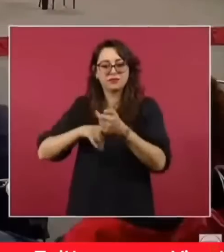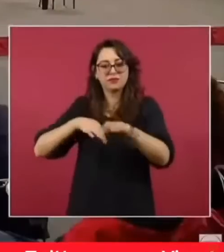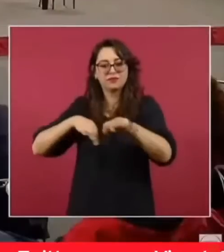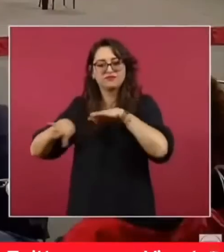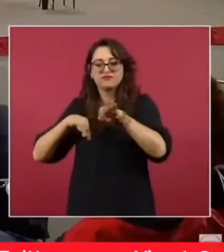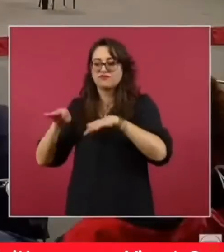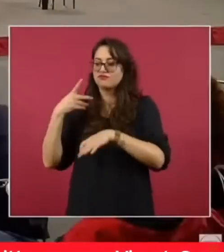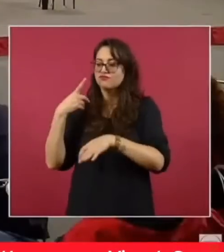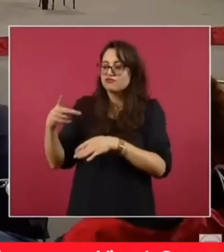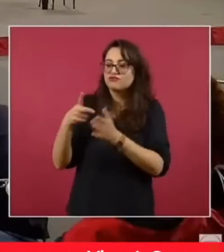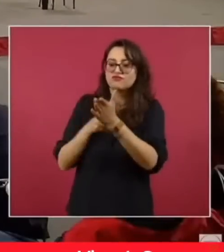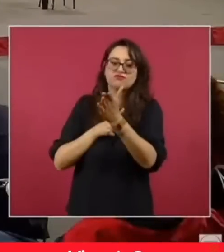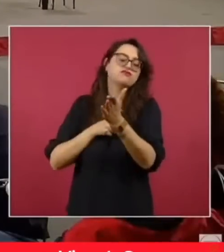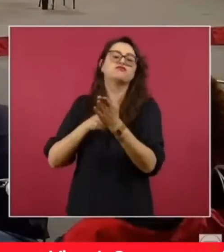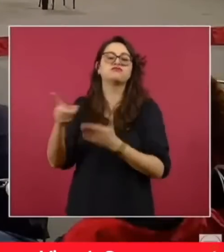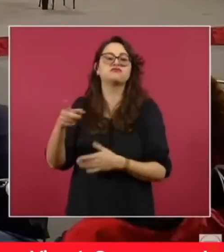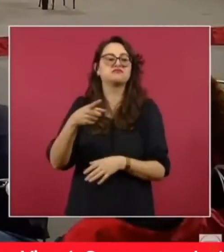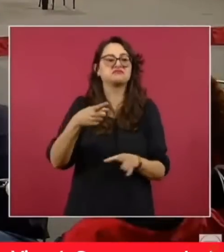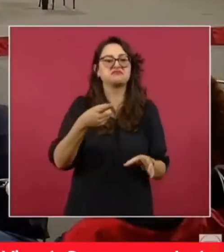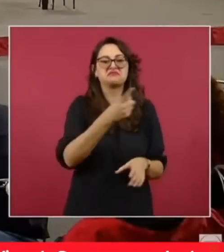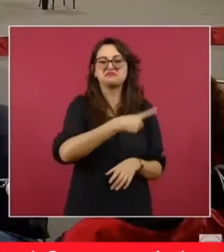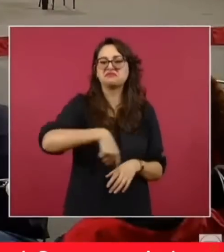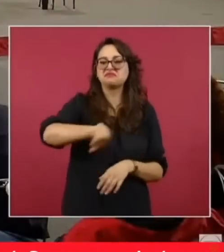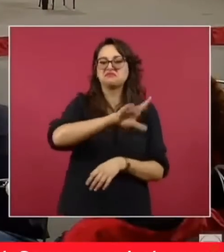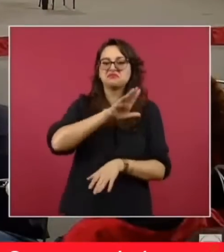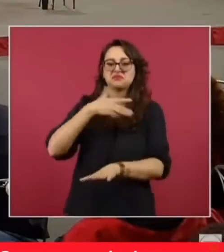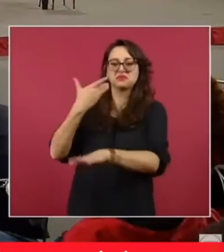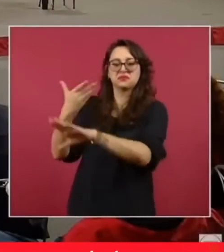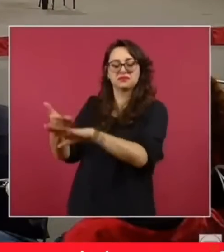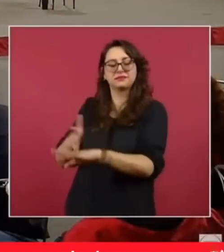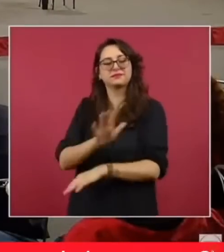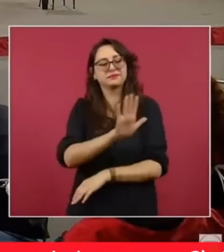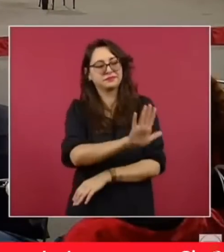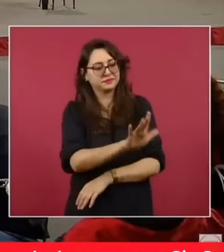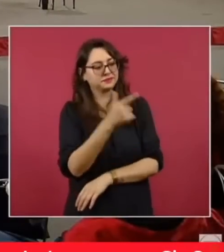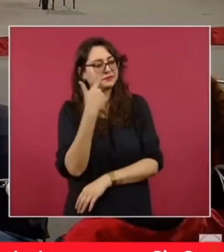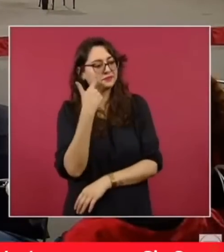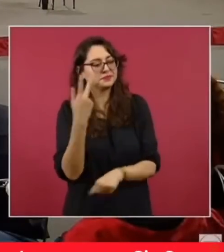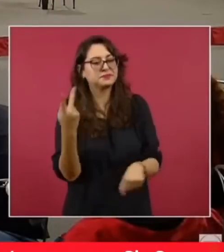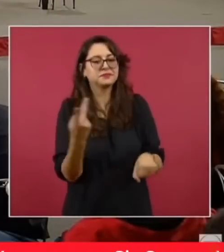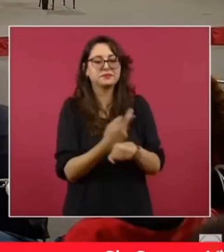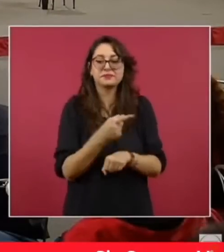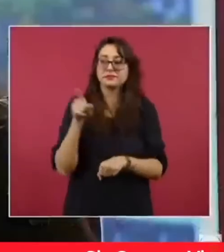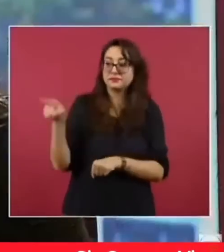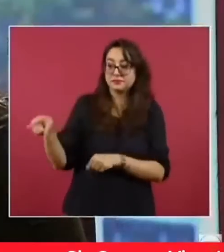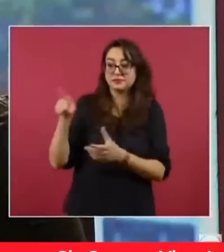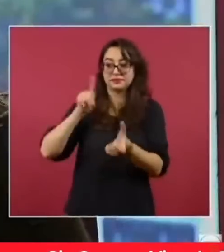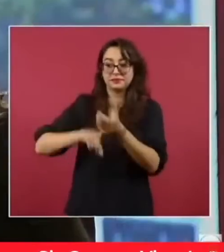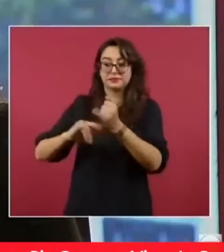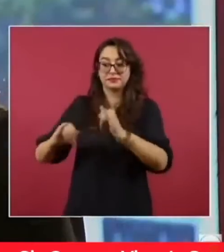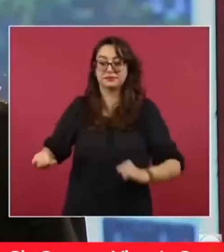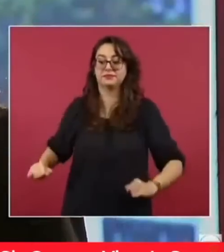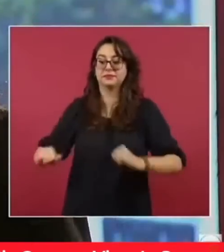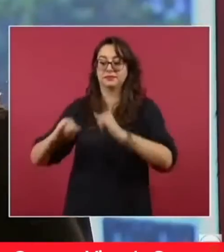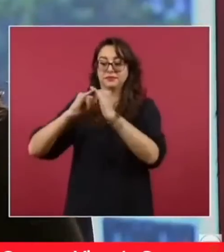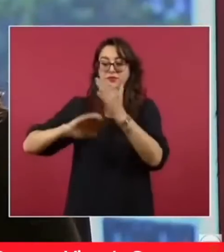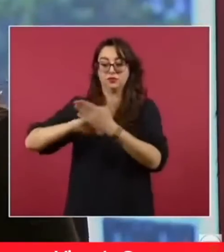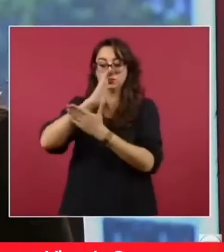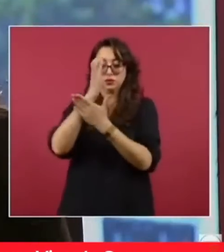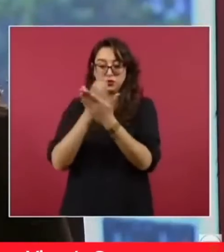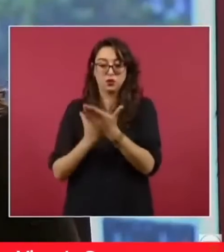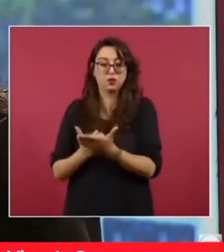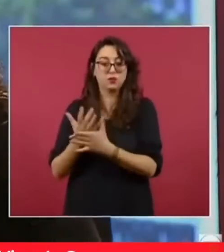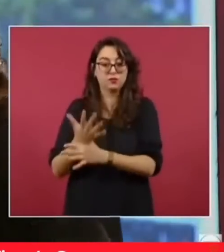les vamos a decir por qué. En el contrato colectivo de trabajo del Fondo de Cultura Económica establece como prestación laboral